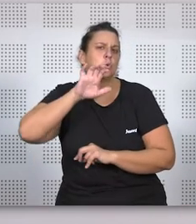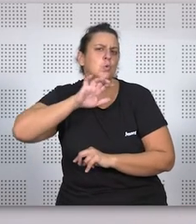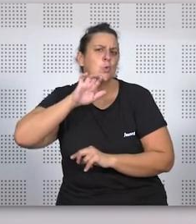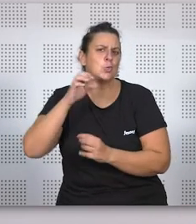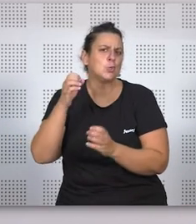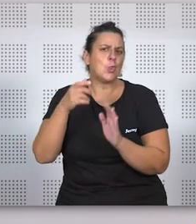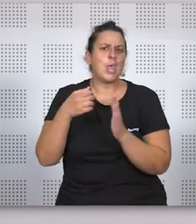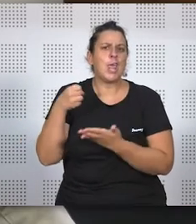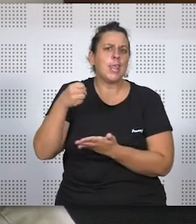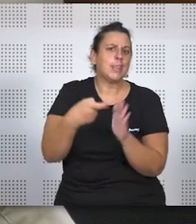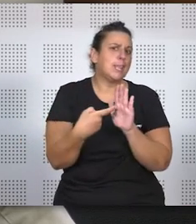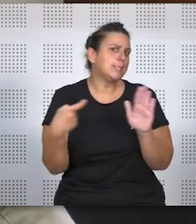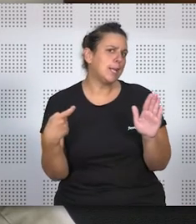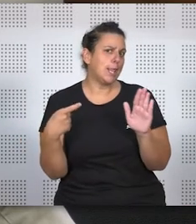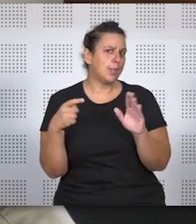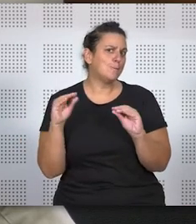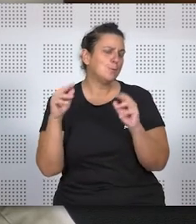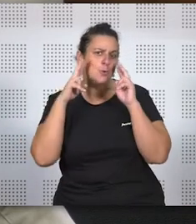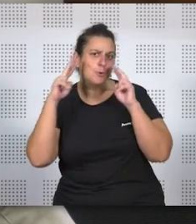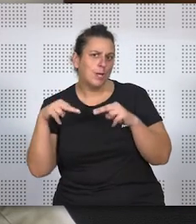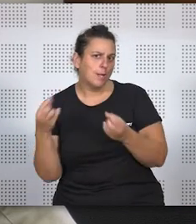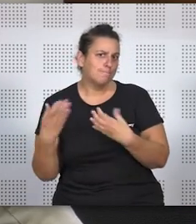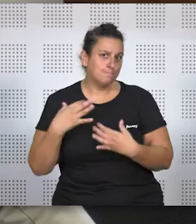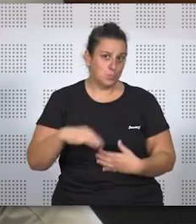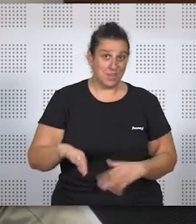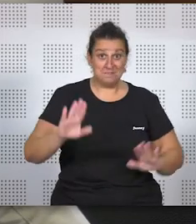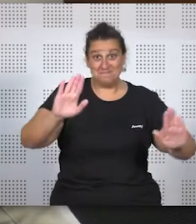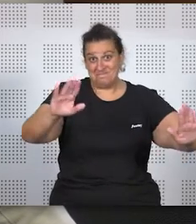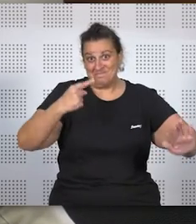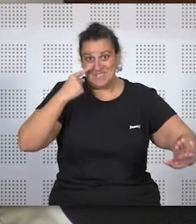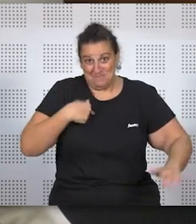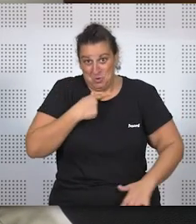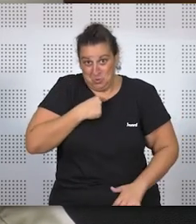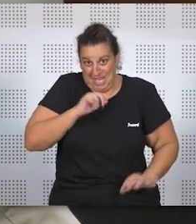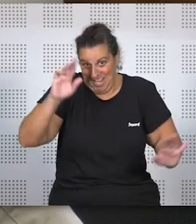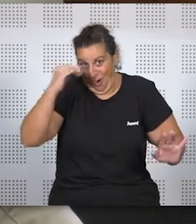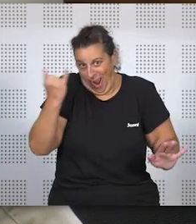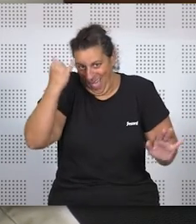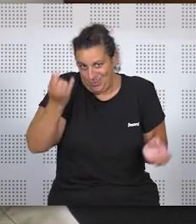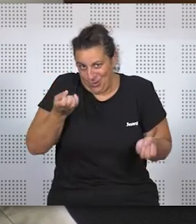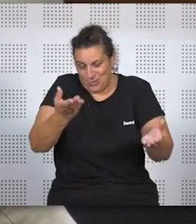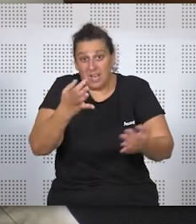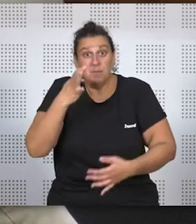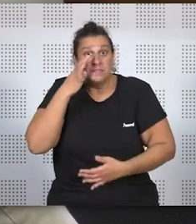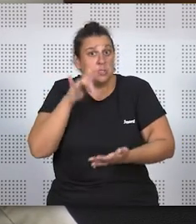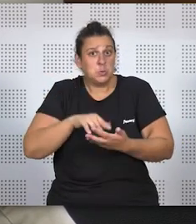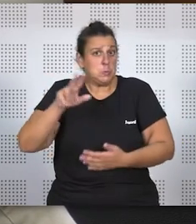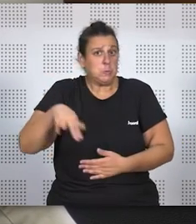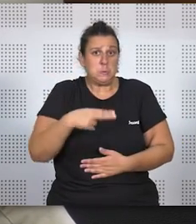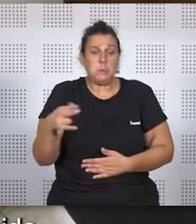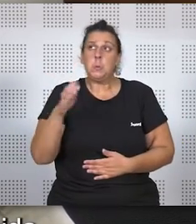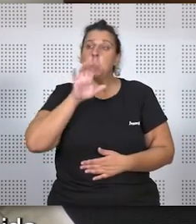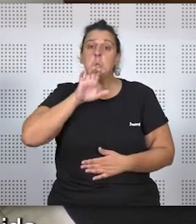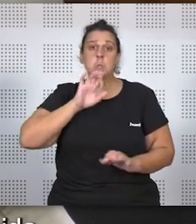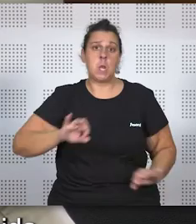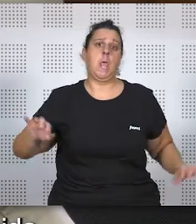desedación que haya llegado a tu notaría? Mira, me gustaría poder contar alguno, pero es que no he tenido ninguno así